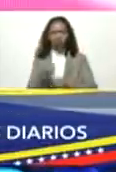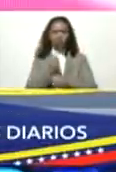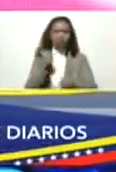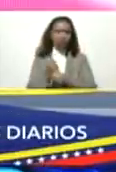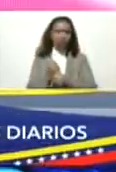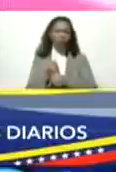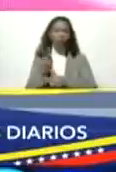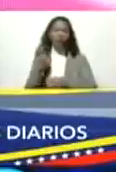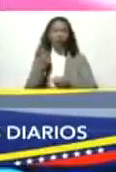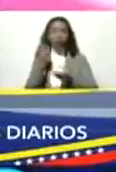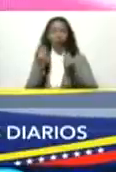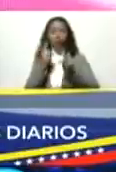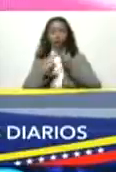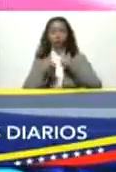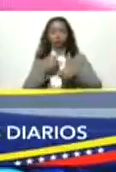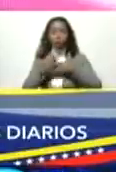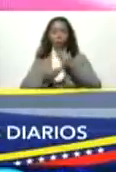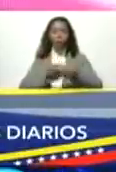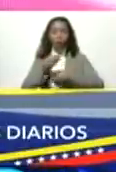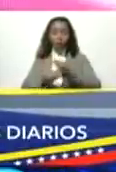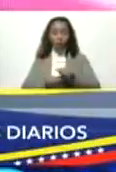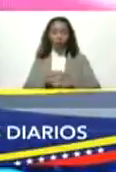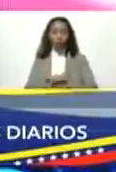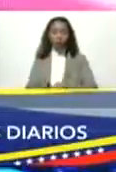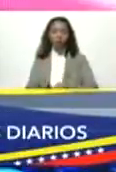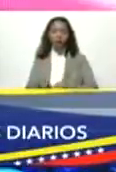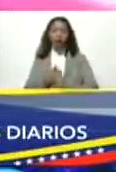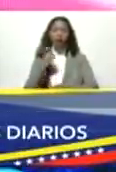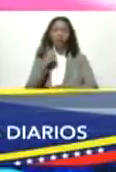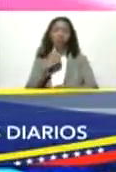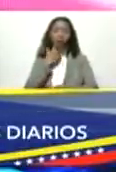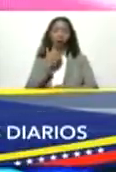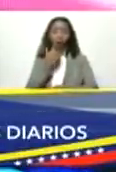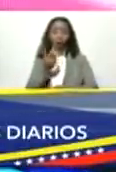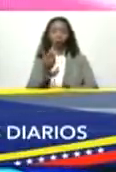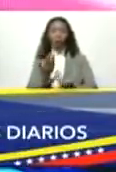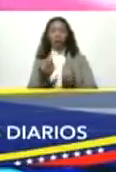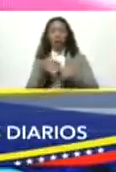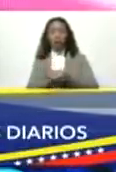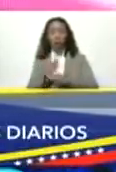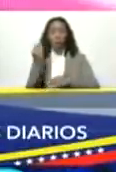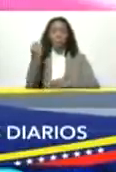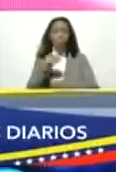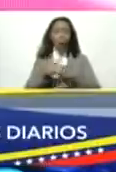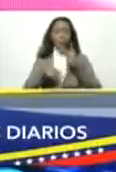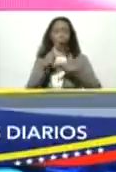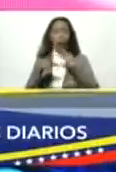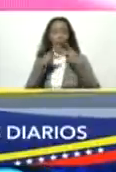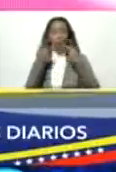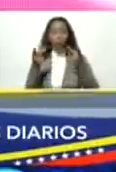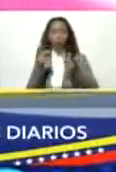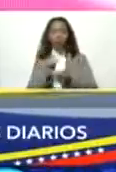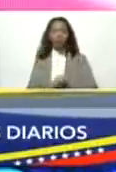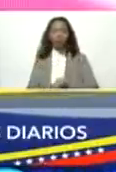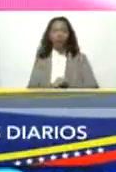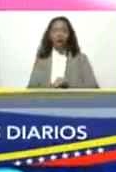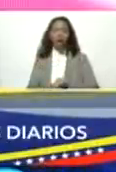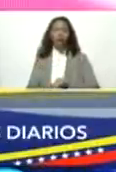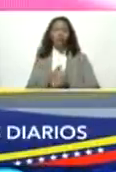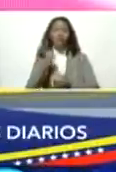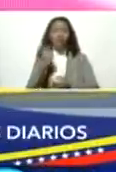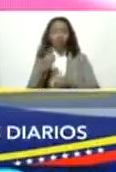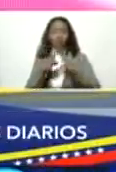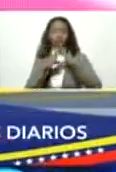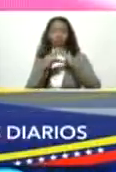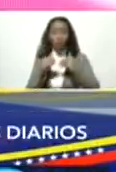faltan muchas cosas por crear que hace falta armonizar cada vez más las políticas públicas que hace falta que todos